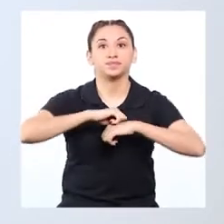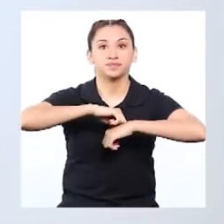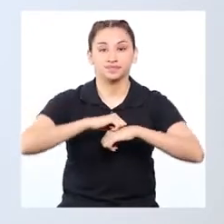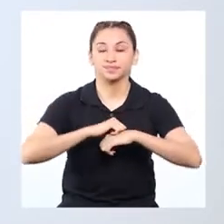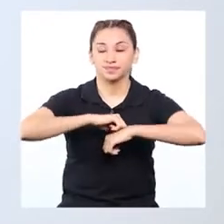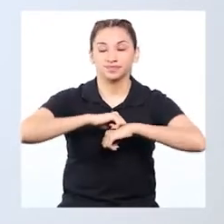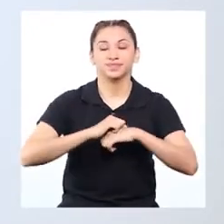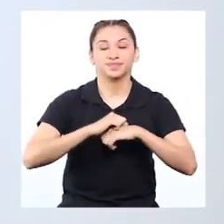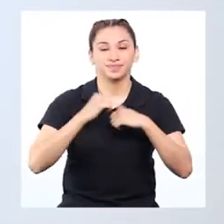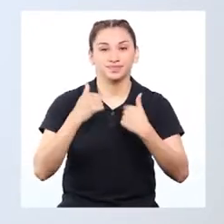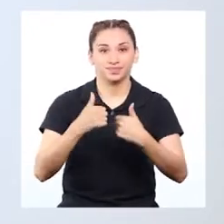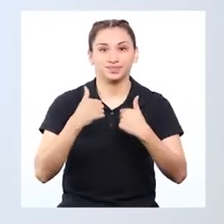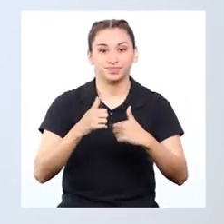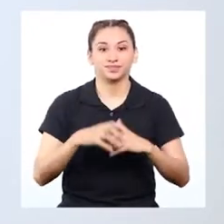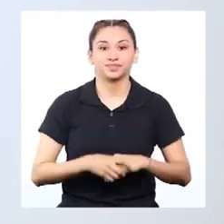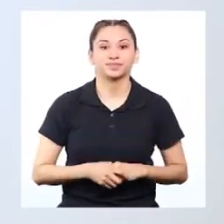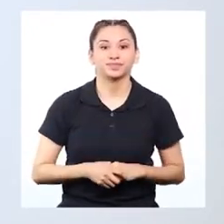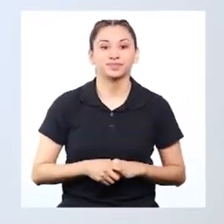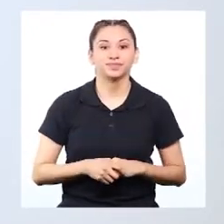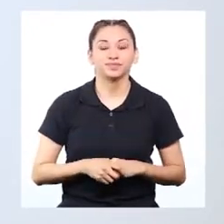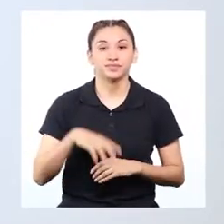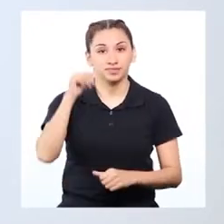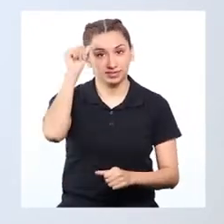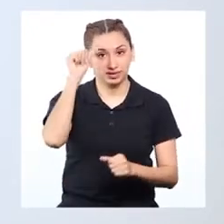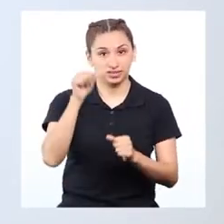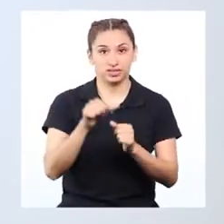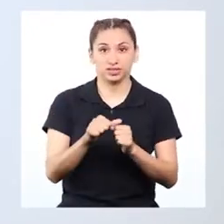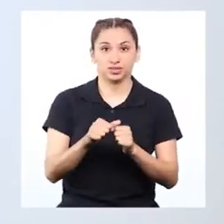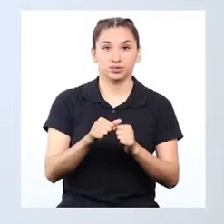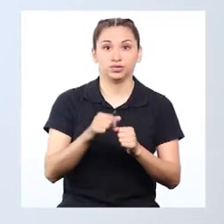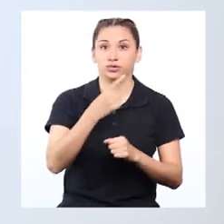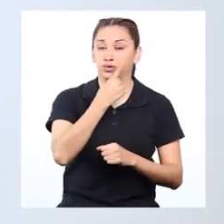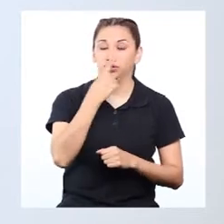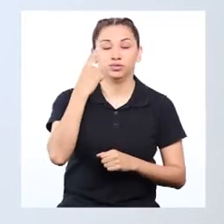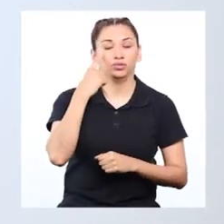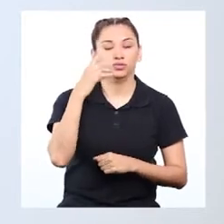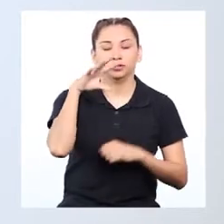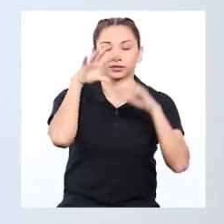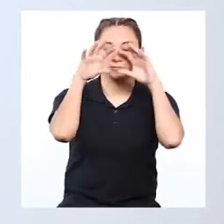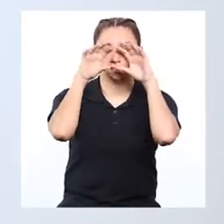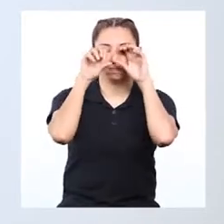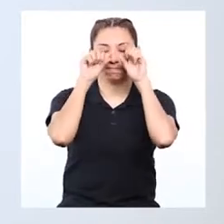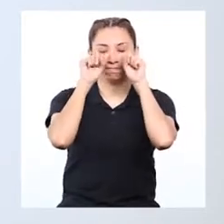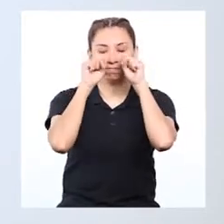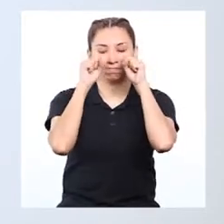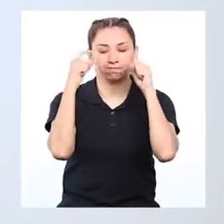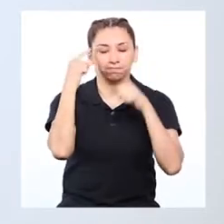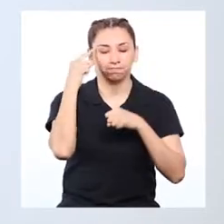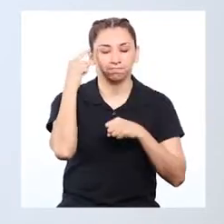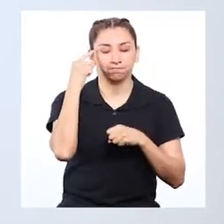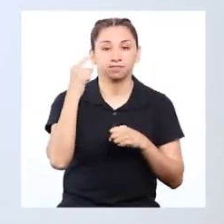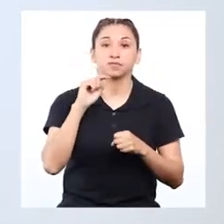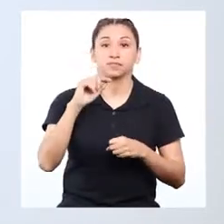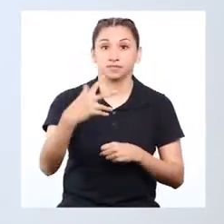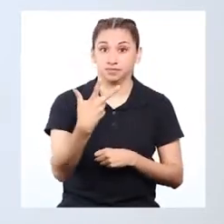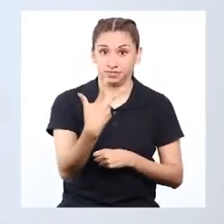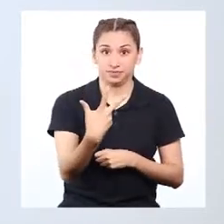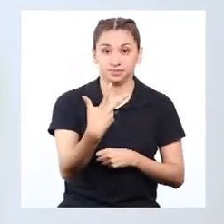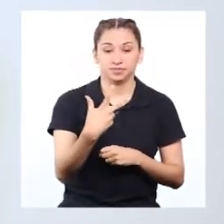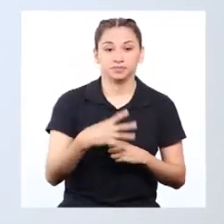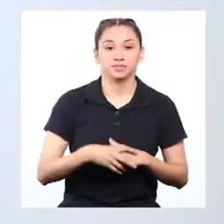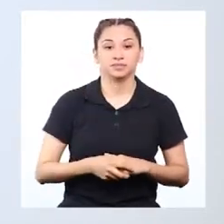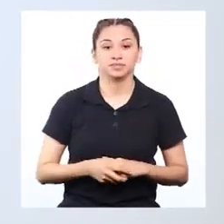¡Eso es! Recuerda mantener los ojos cerrados. El tercero.